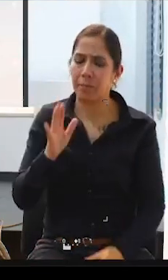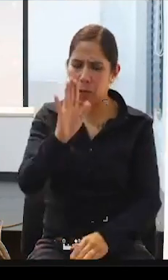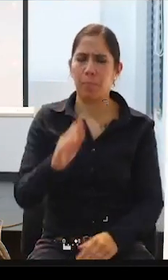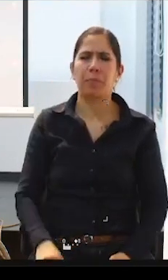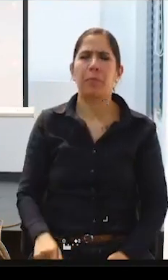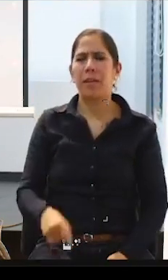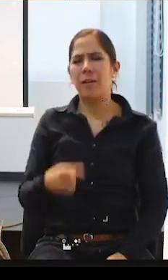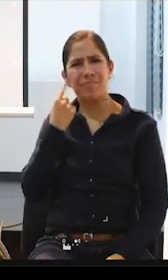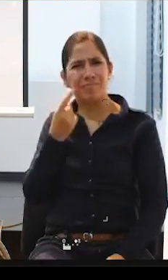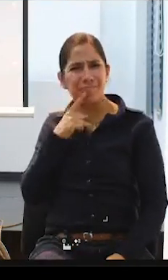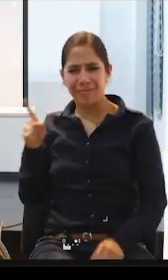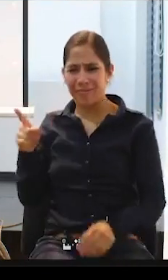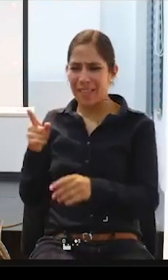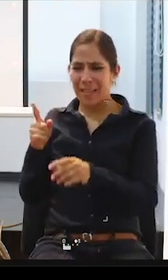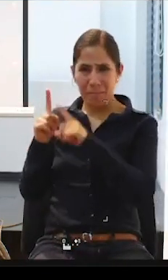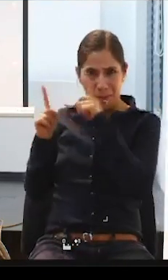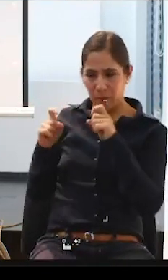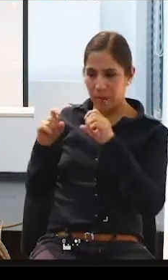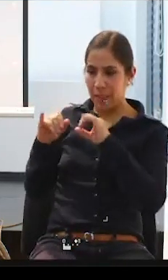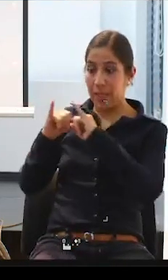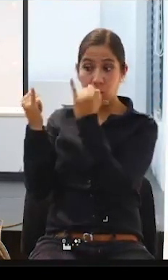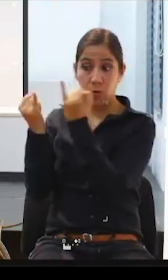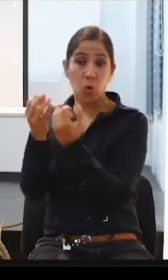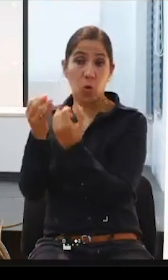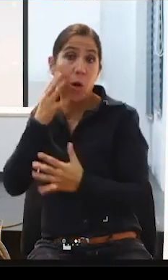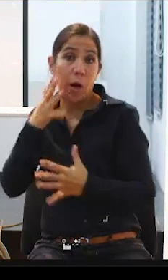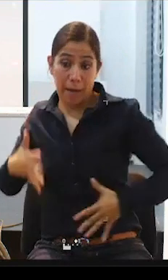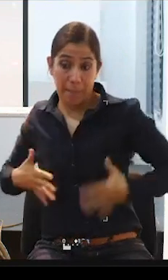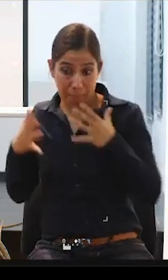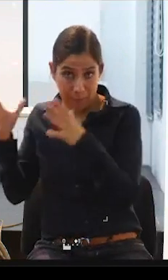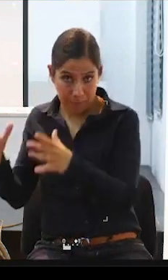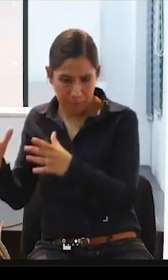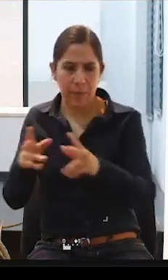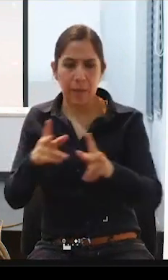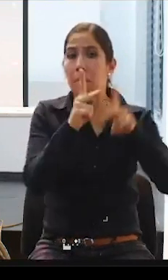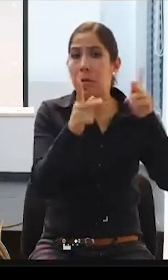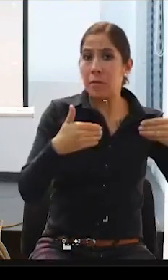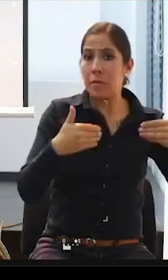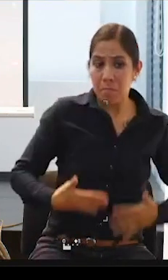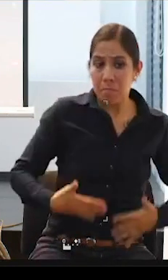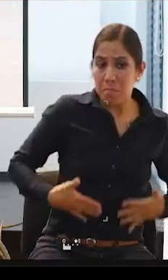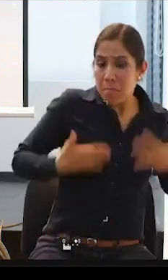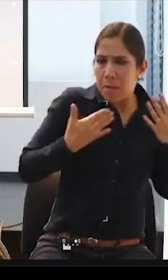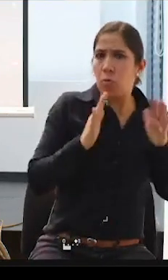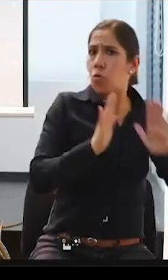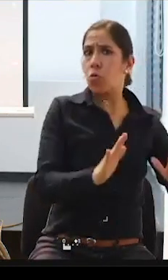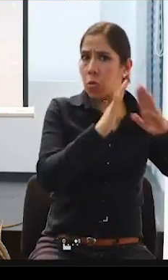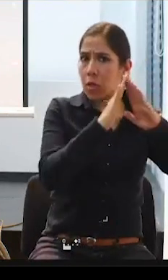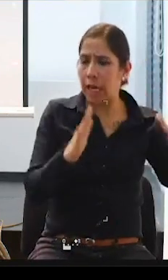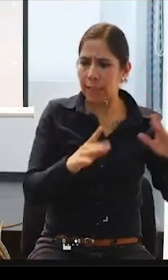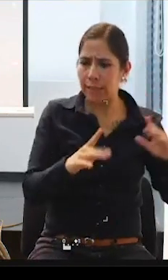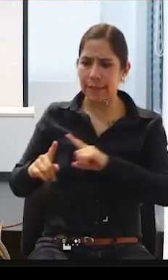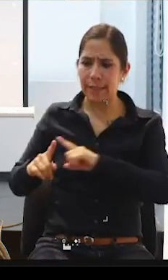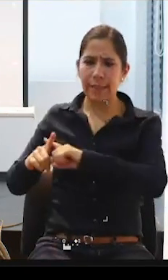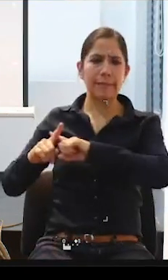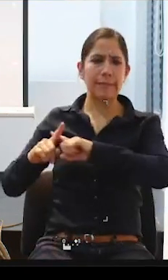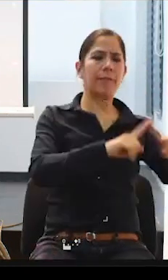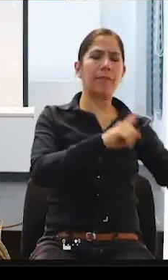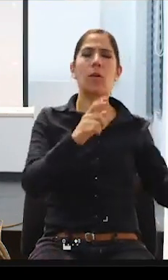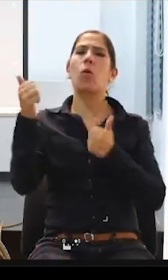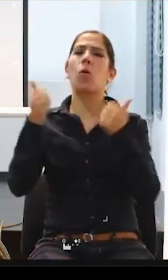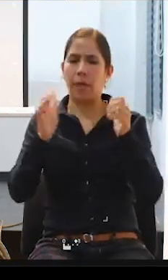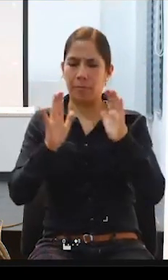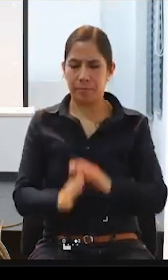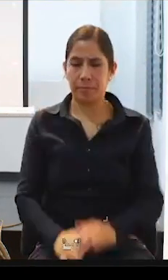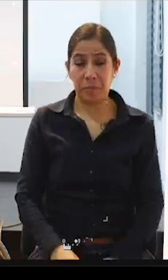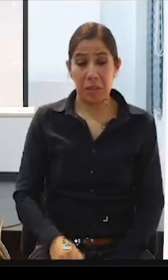que viven en residencias y personas que viven en sus casas? En tus casas, en nuestras